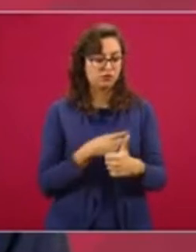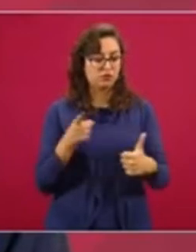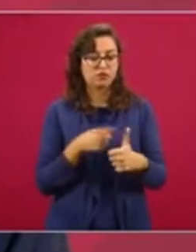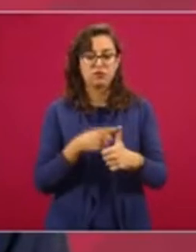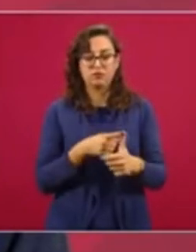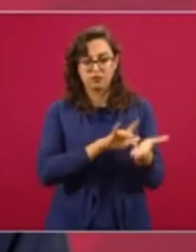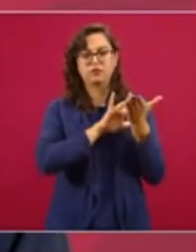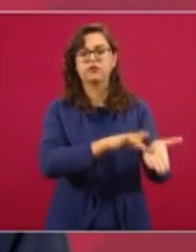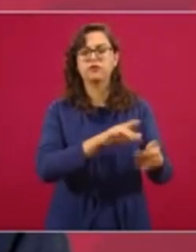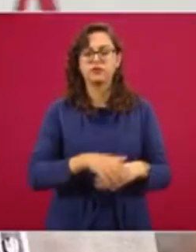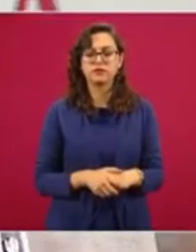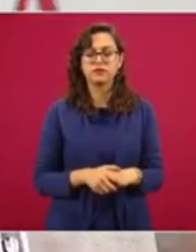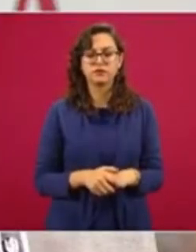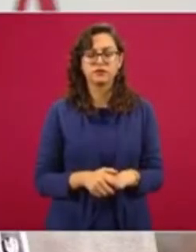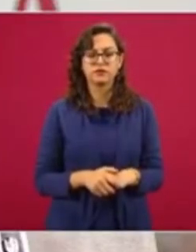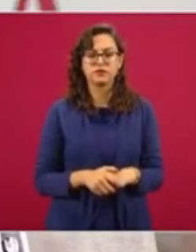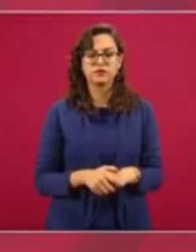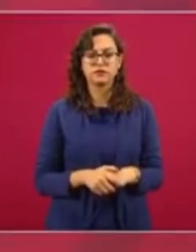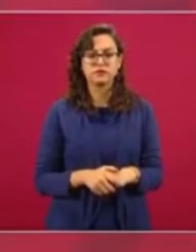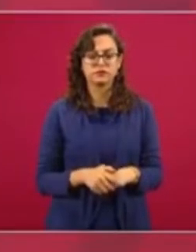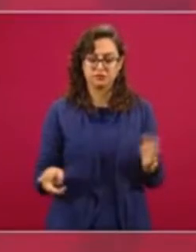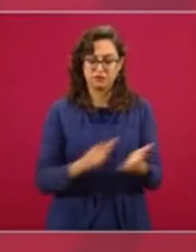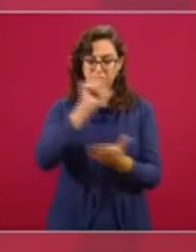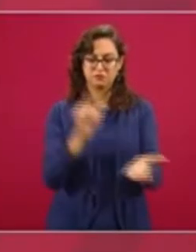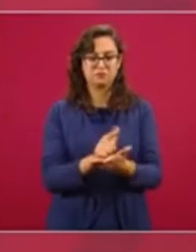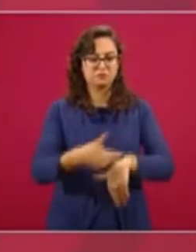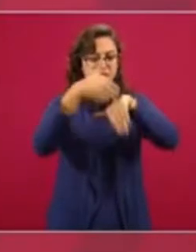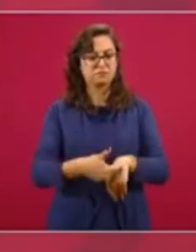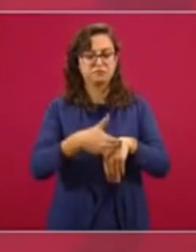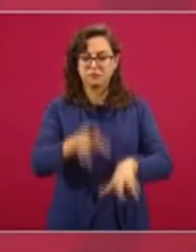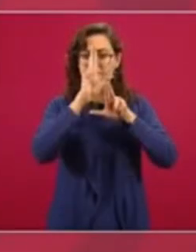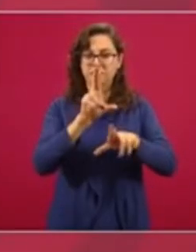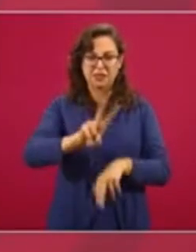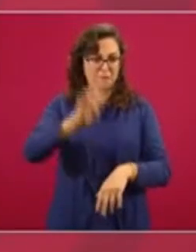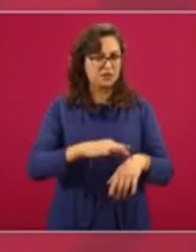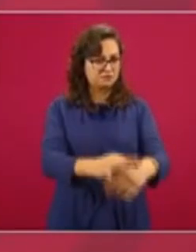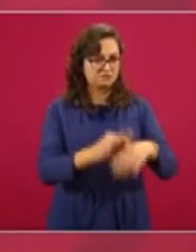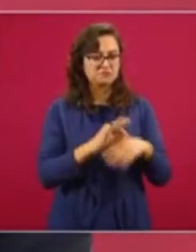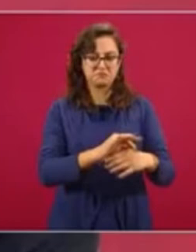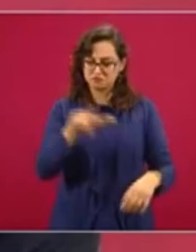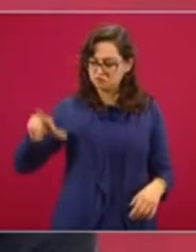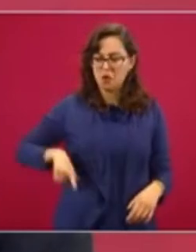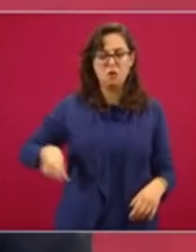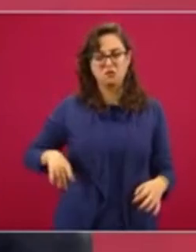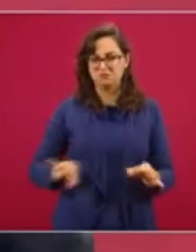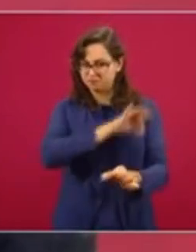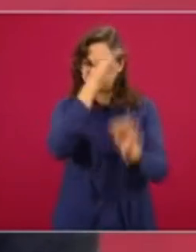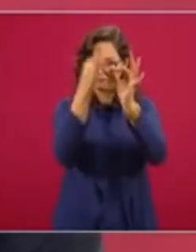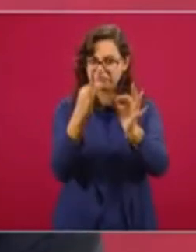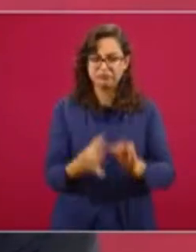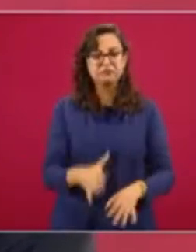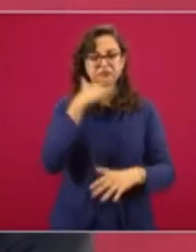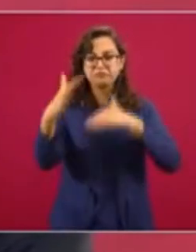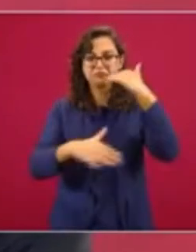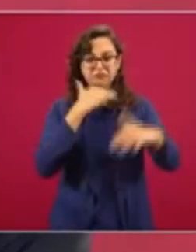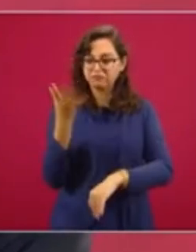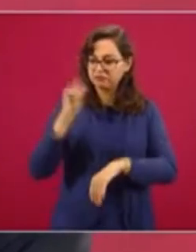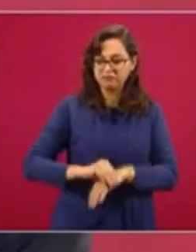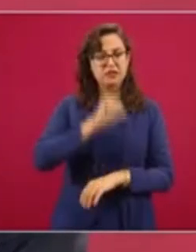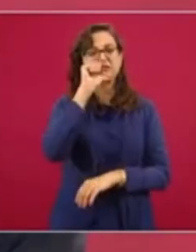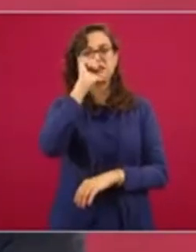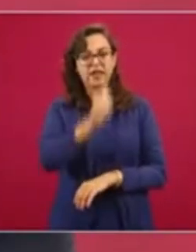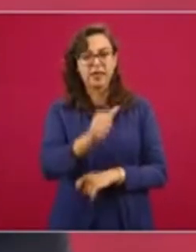que garantiza de verdad el Estado de Derecho y que no permite la corrupción y que está invirtiendo